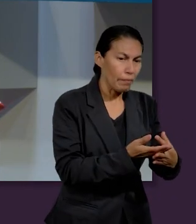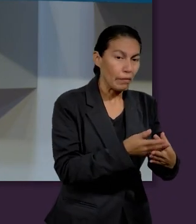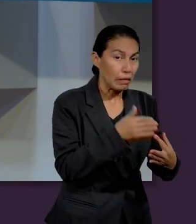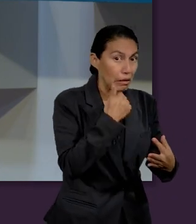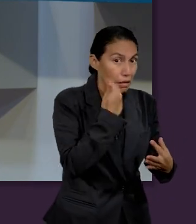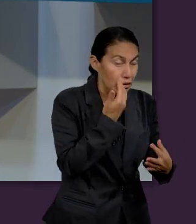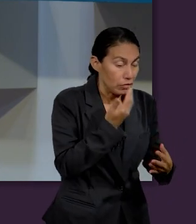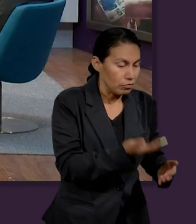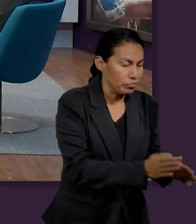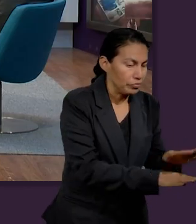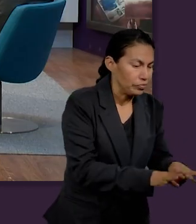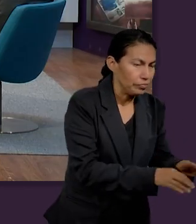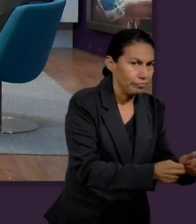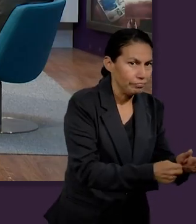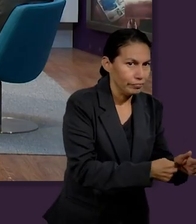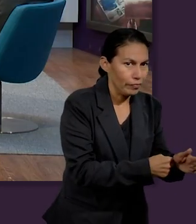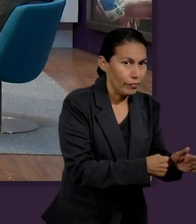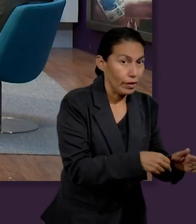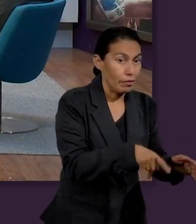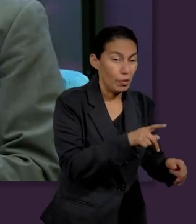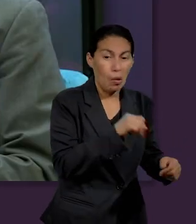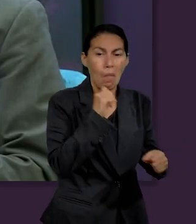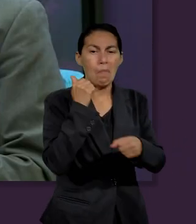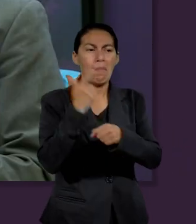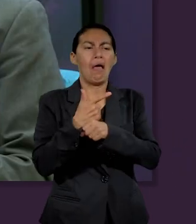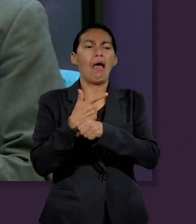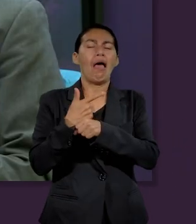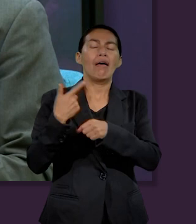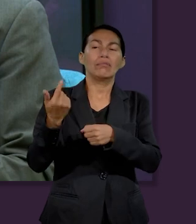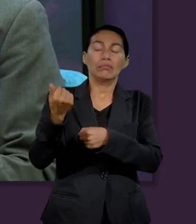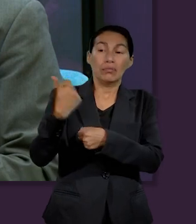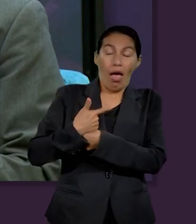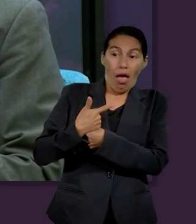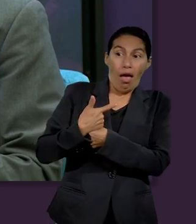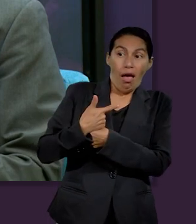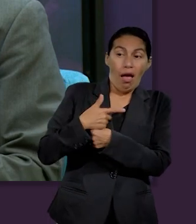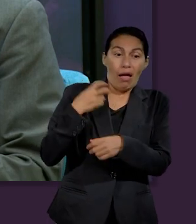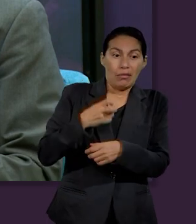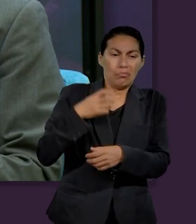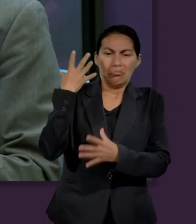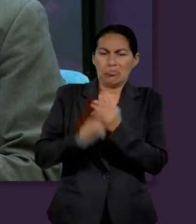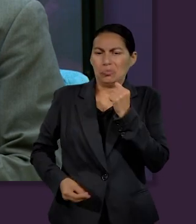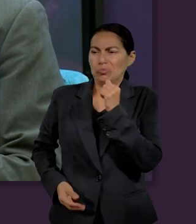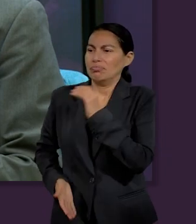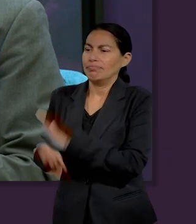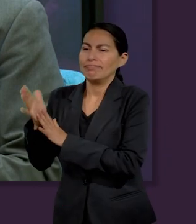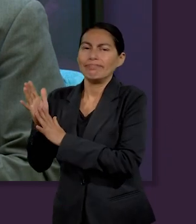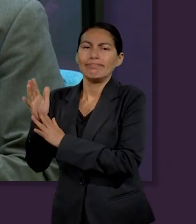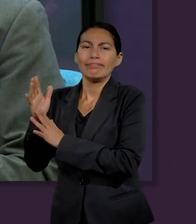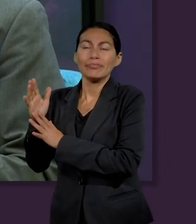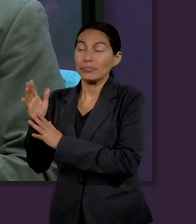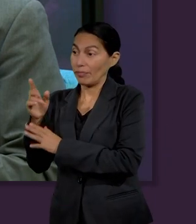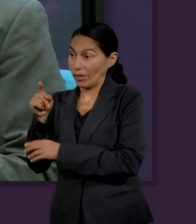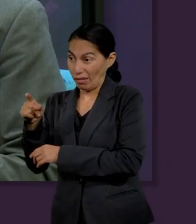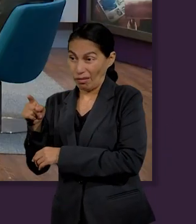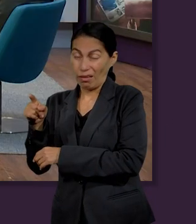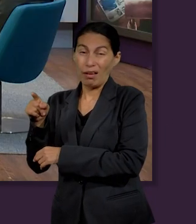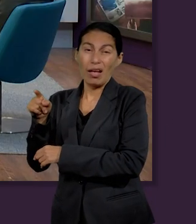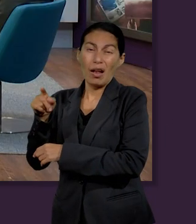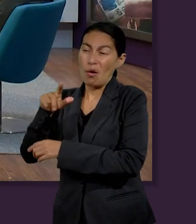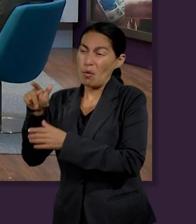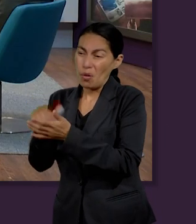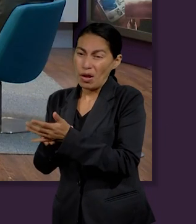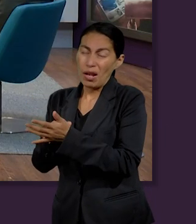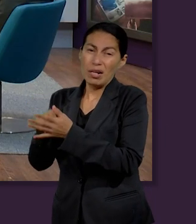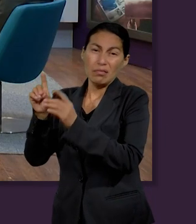encubrir pero cuando se dieron cuenta salió huyendo hacia la otra escuela que Dios le tenía preparada ya él